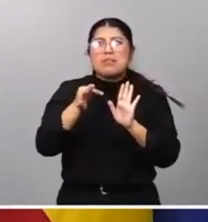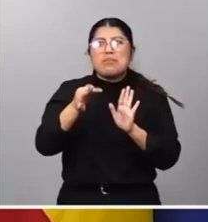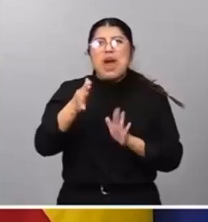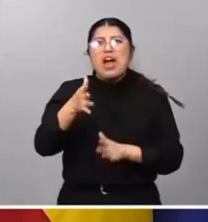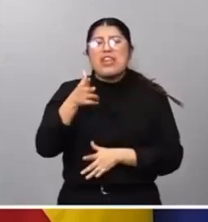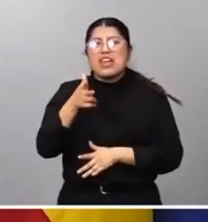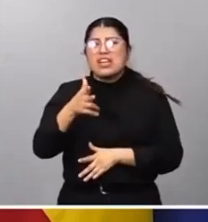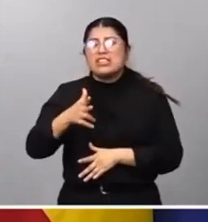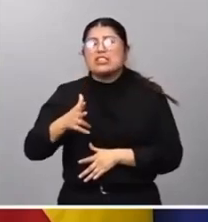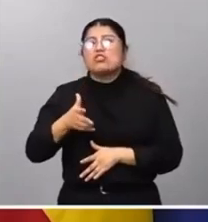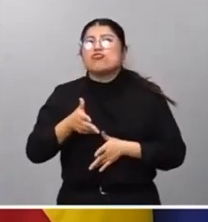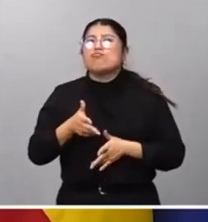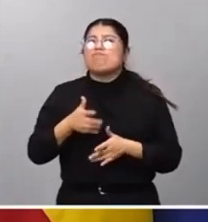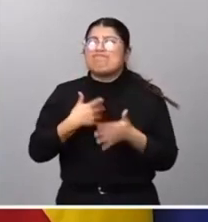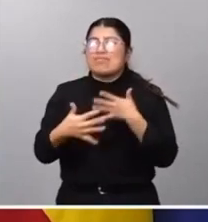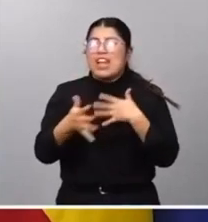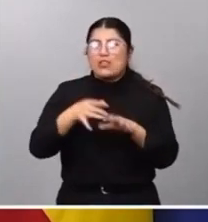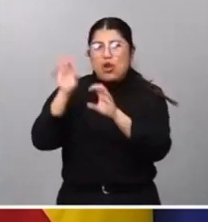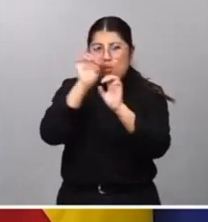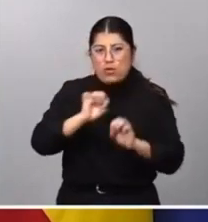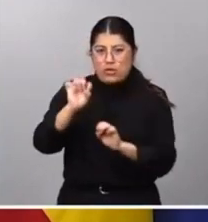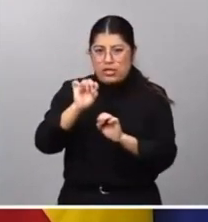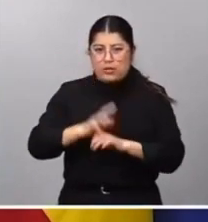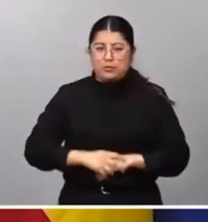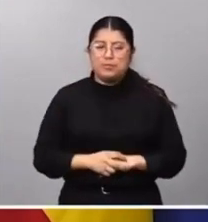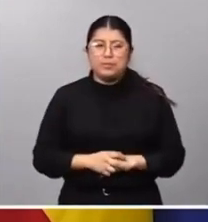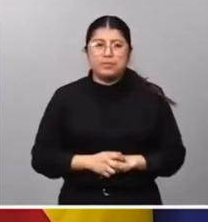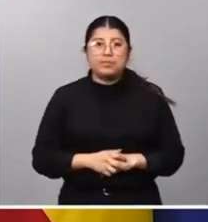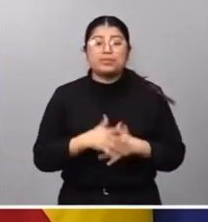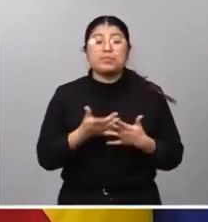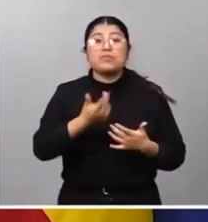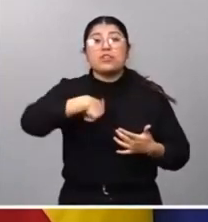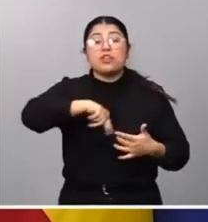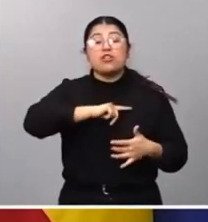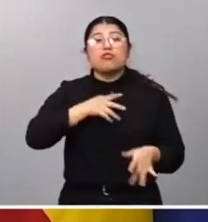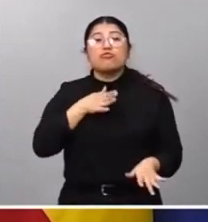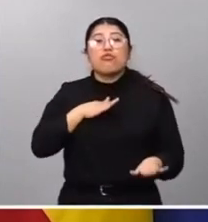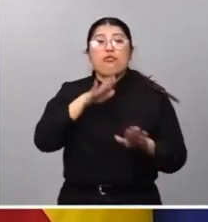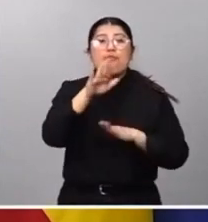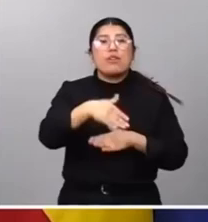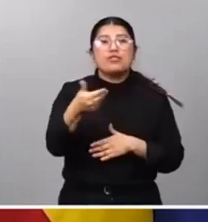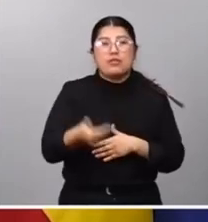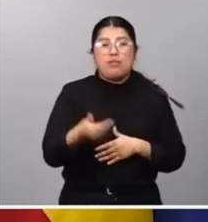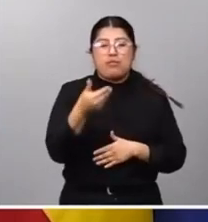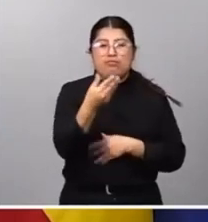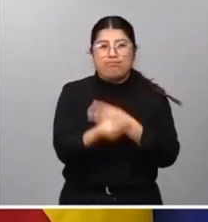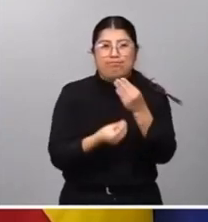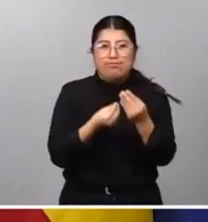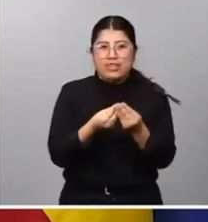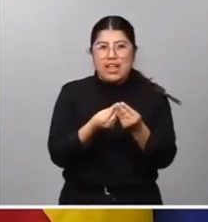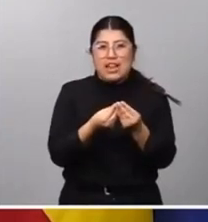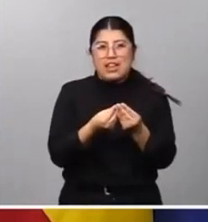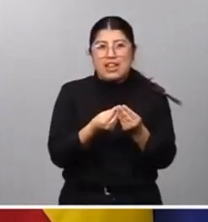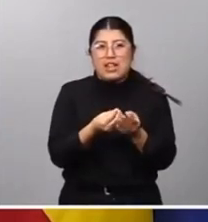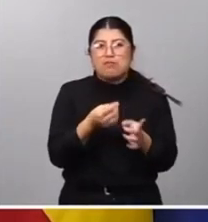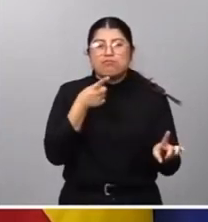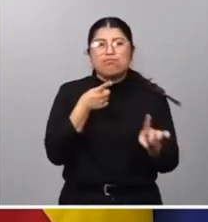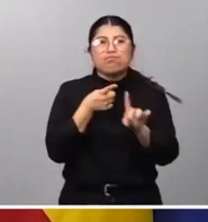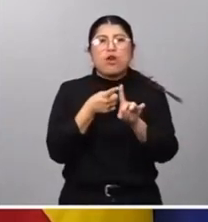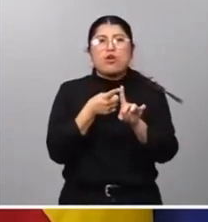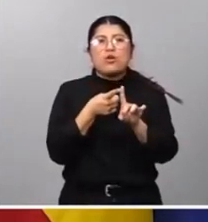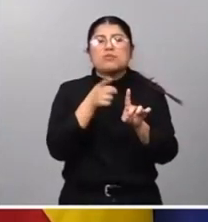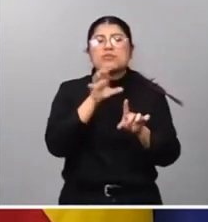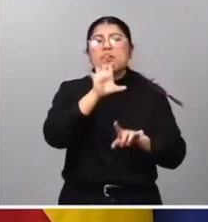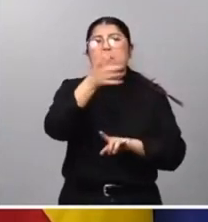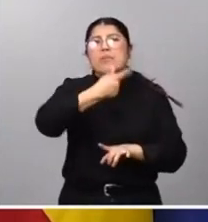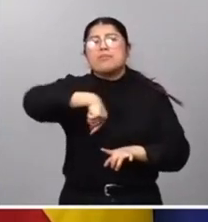autor en el marco de la inteligencia artificial. Por lo tanto, termino diciendo que hoy damos un paso importante, un salto importante para que nuestro